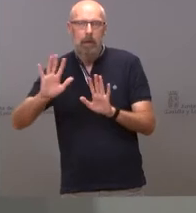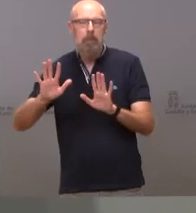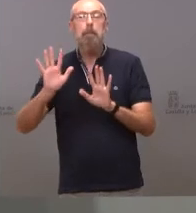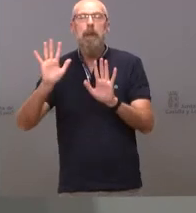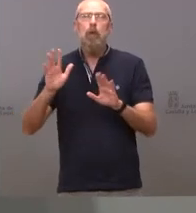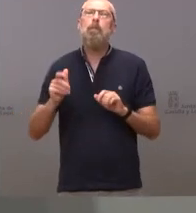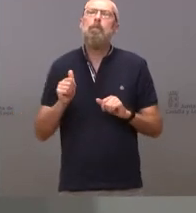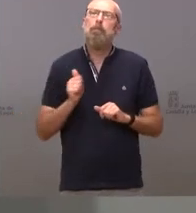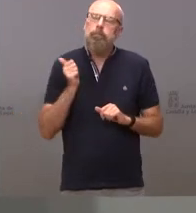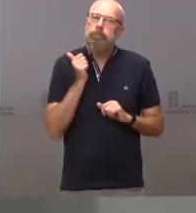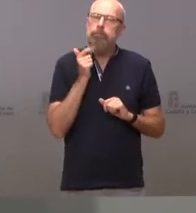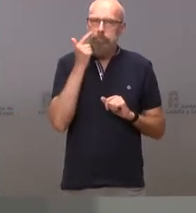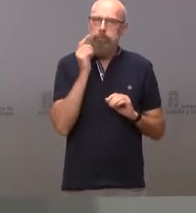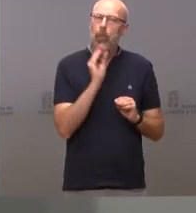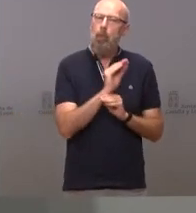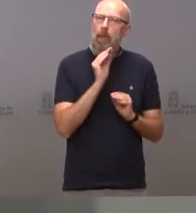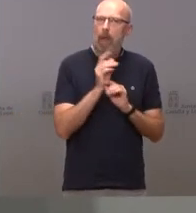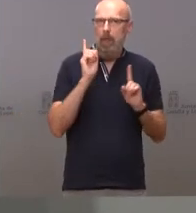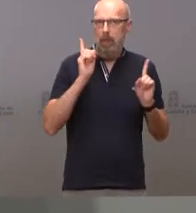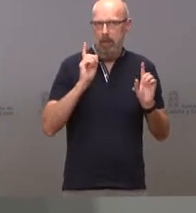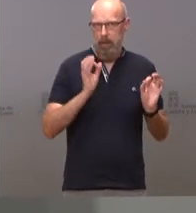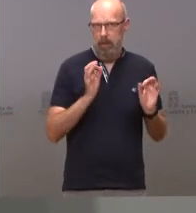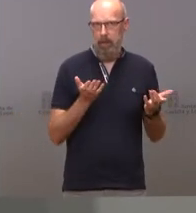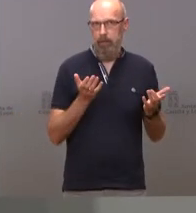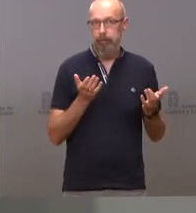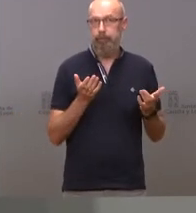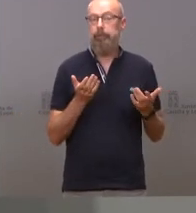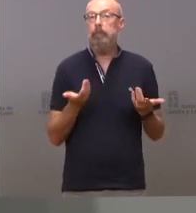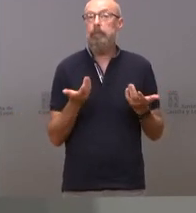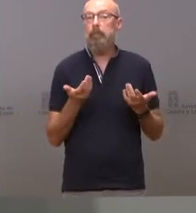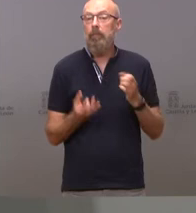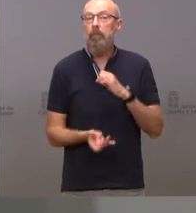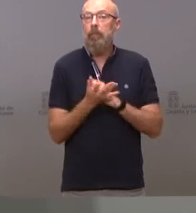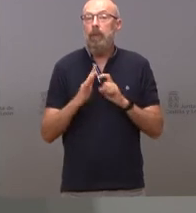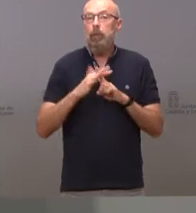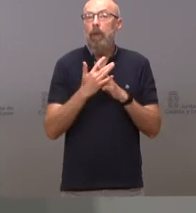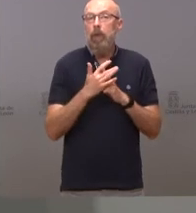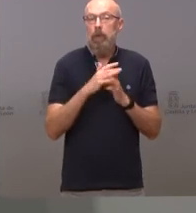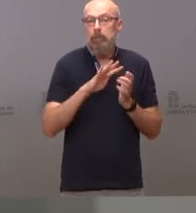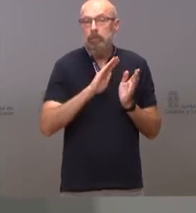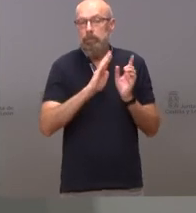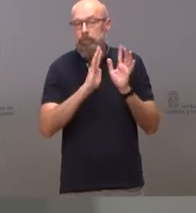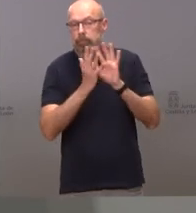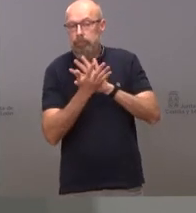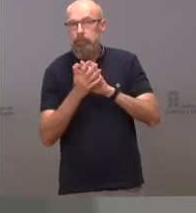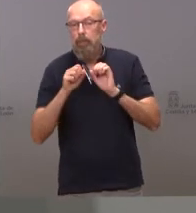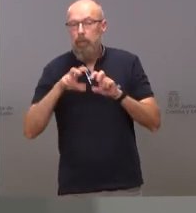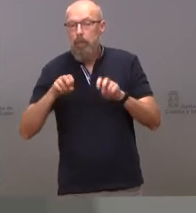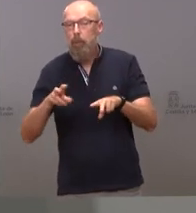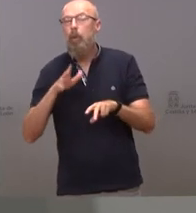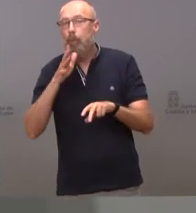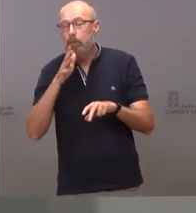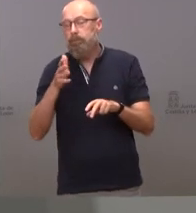prudencia excepcional. ¿Sobre qué ha podido ocurrir? Es bastante fácil de entender qué es lo que ha podido ocurrir.